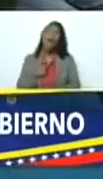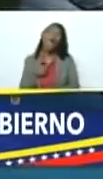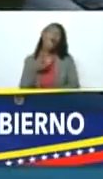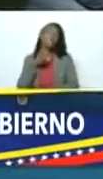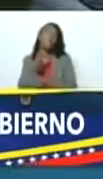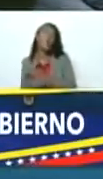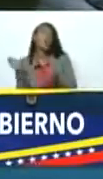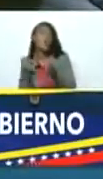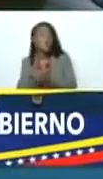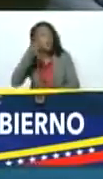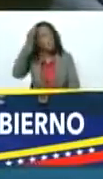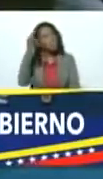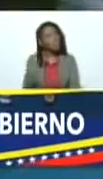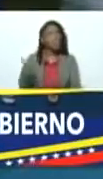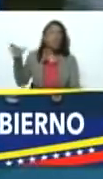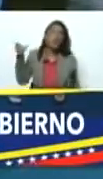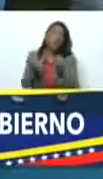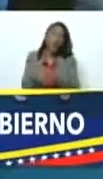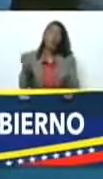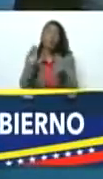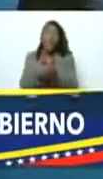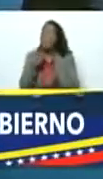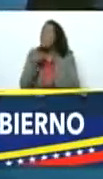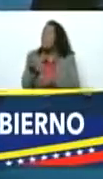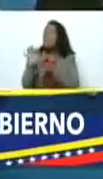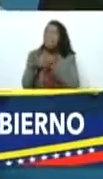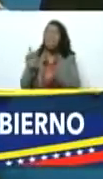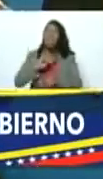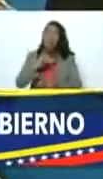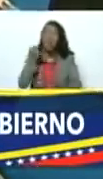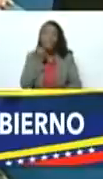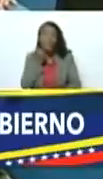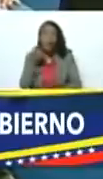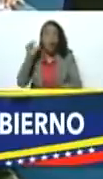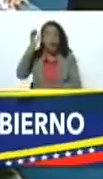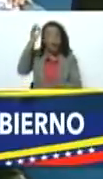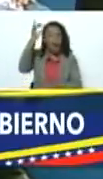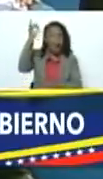federal de gobierno que fastidio dile a la secretaria que le diga que estoy enfermo